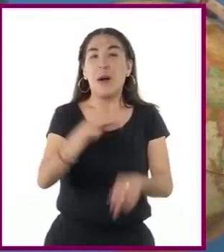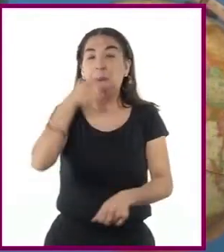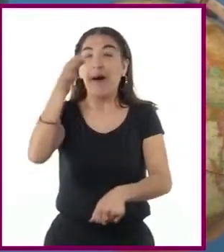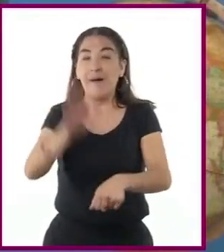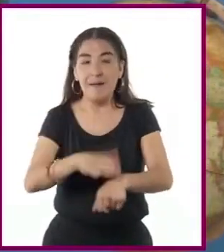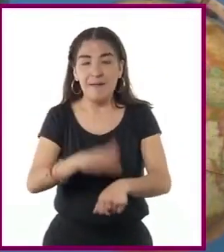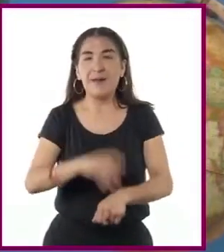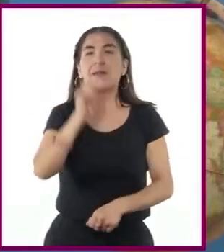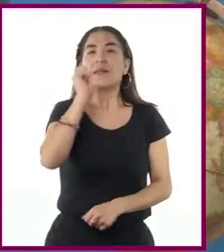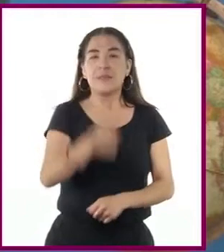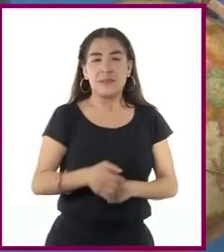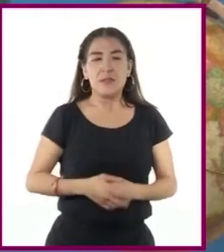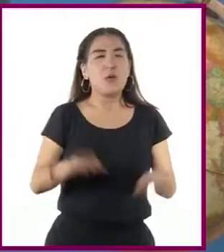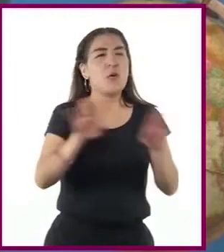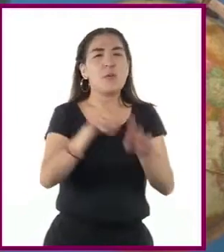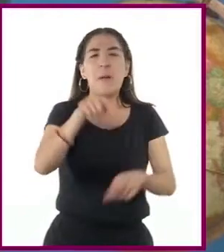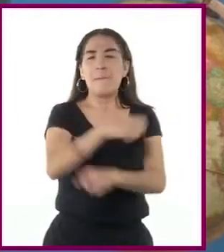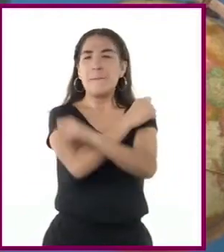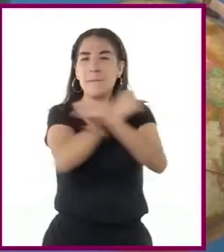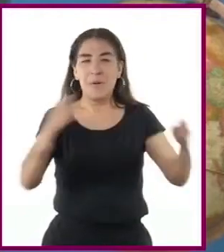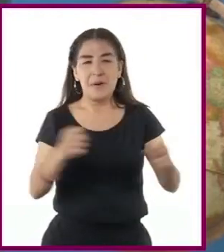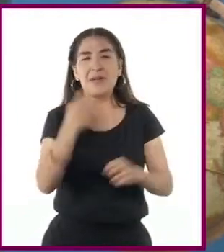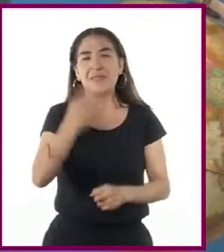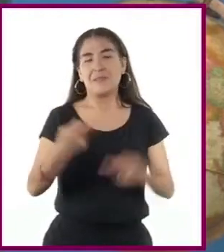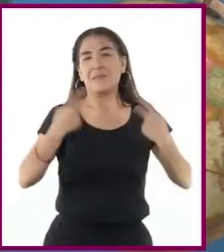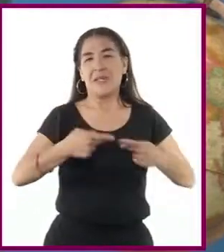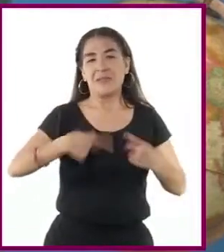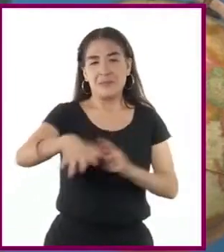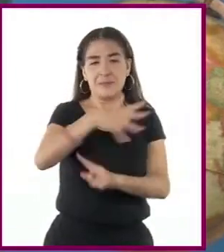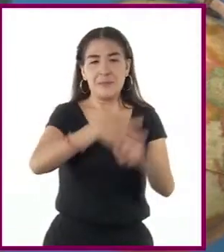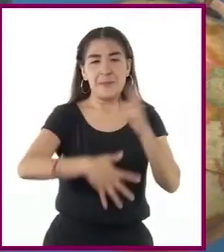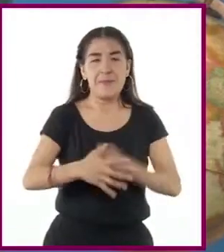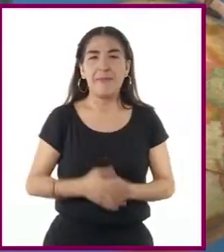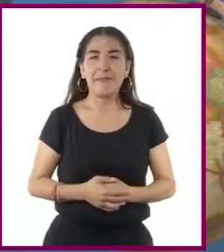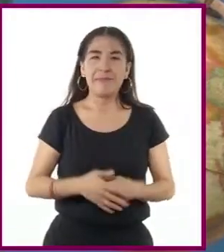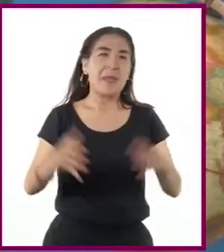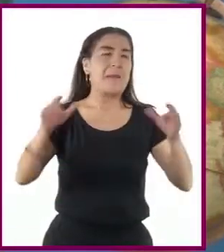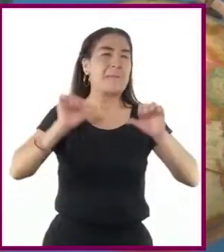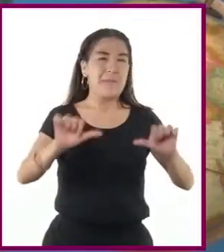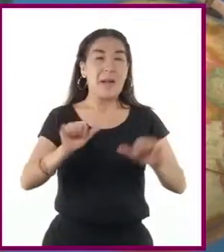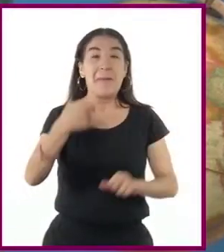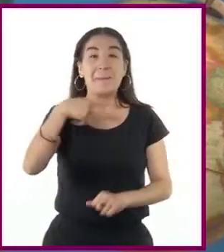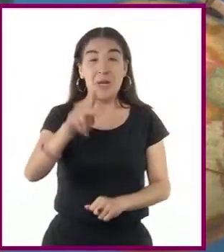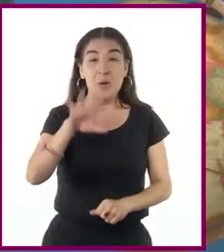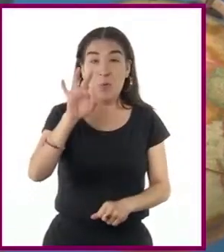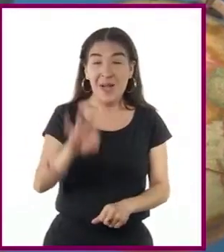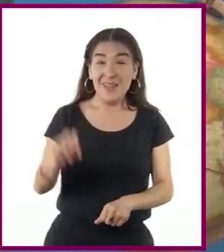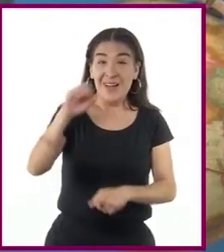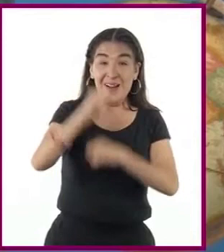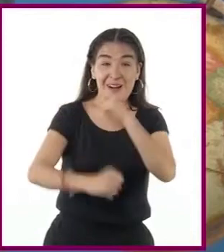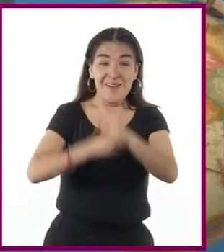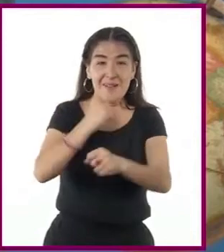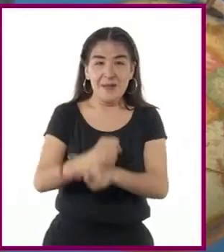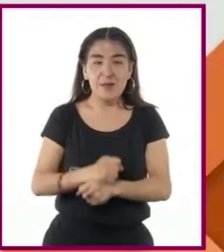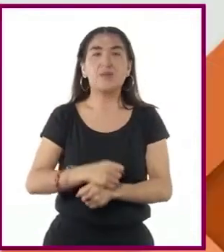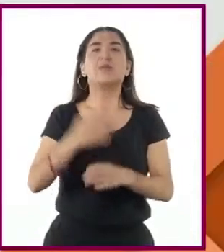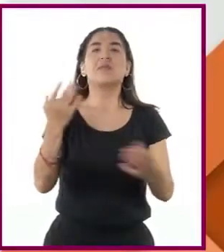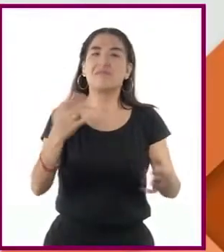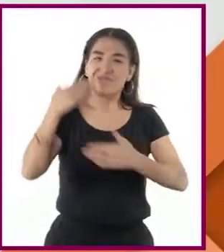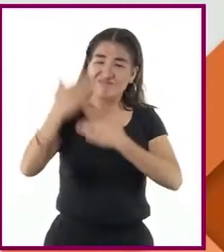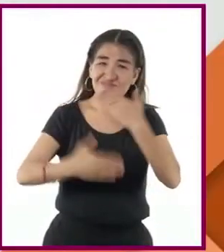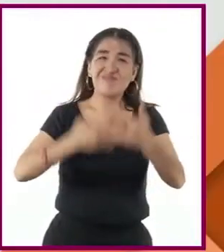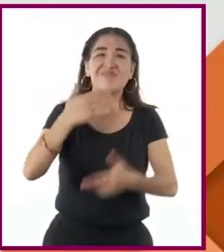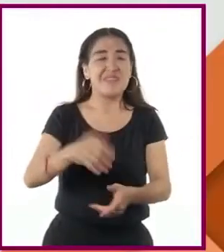siempre a punto, de la destrucción planificada de la civilización. No llegó a suceder, pero durante 40 años fue una posibilidad cotidiana.